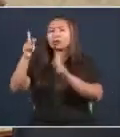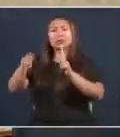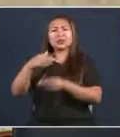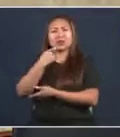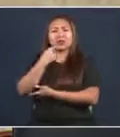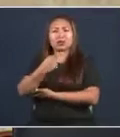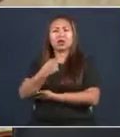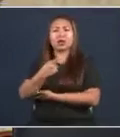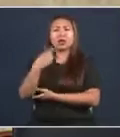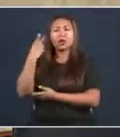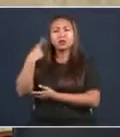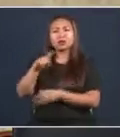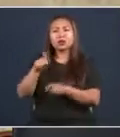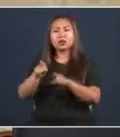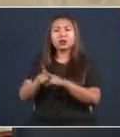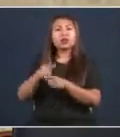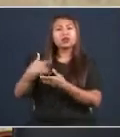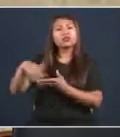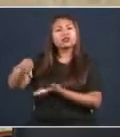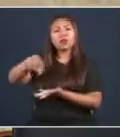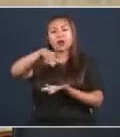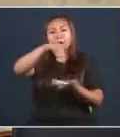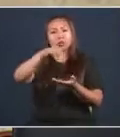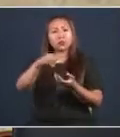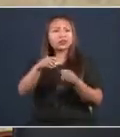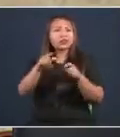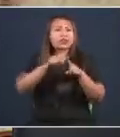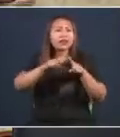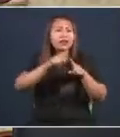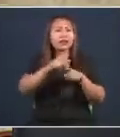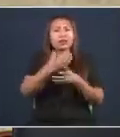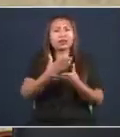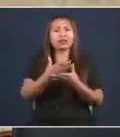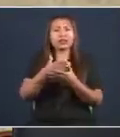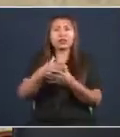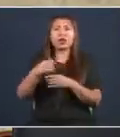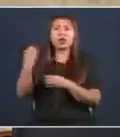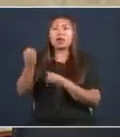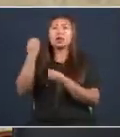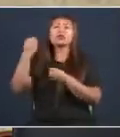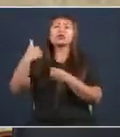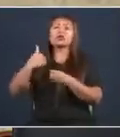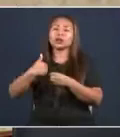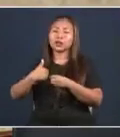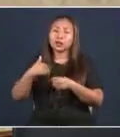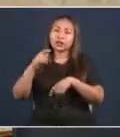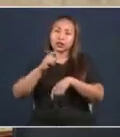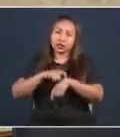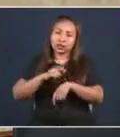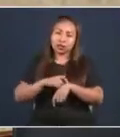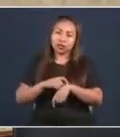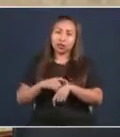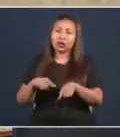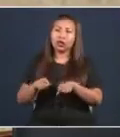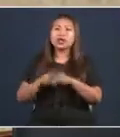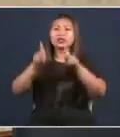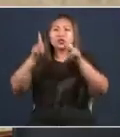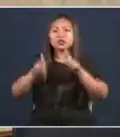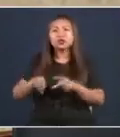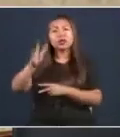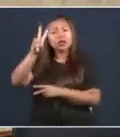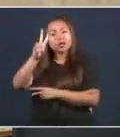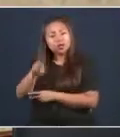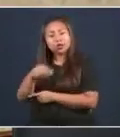la bolsa de Navidad. Los jamones a los funcionarios de esta asamblea. Cuando llegue el momento. Funcionarios que no duermen.